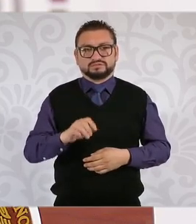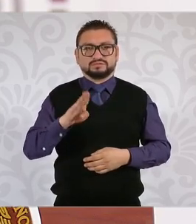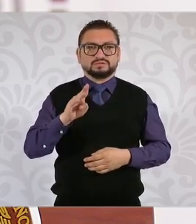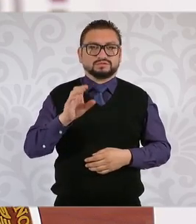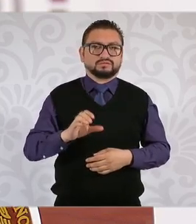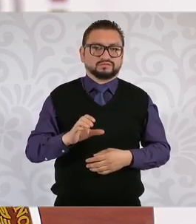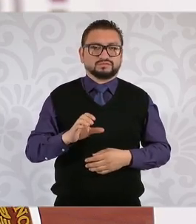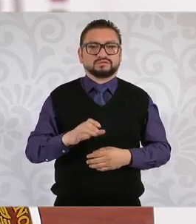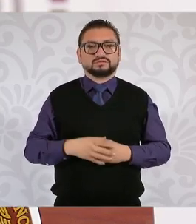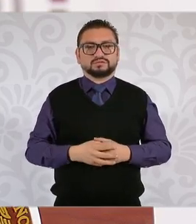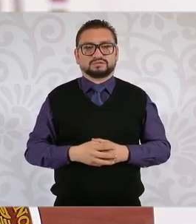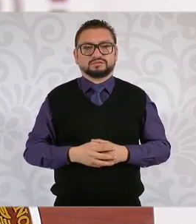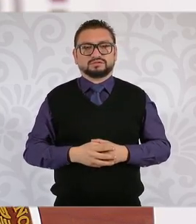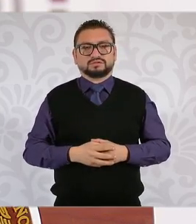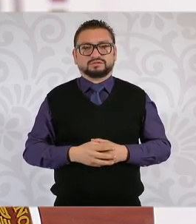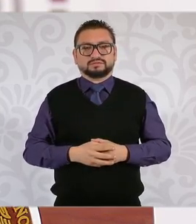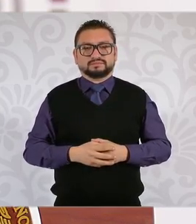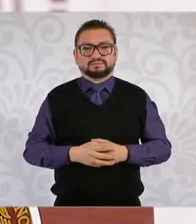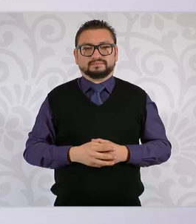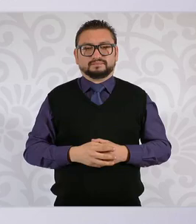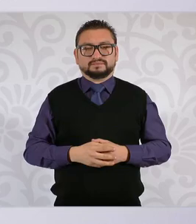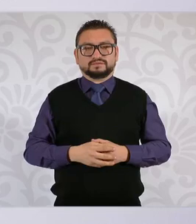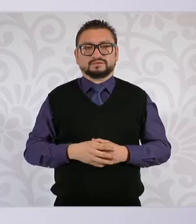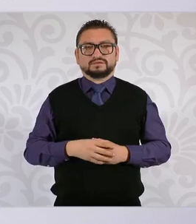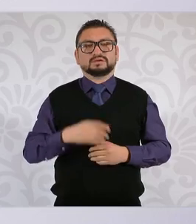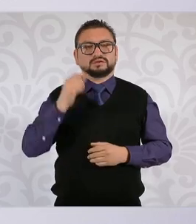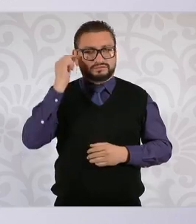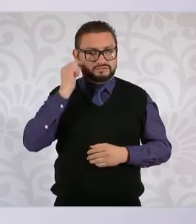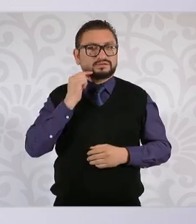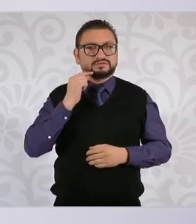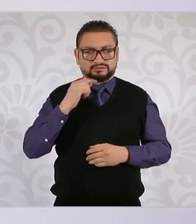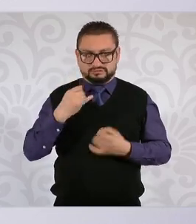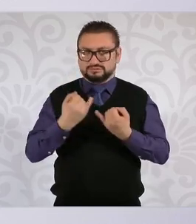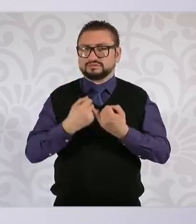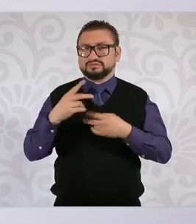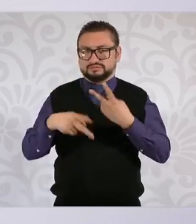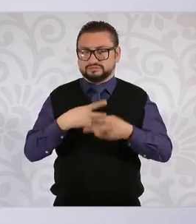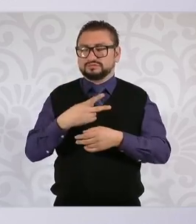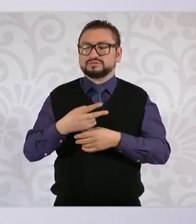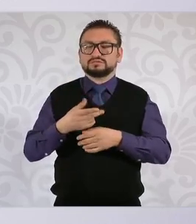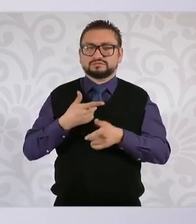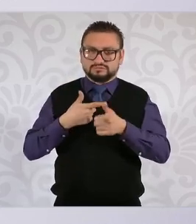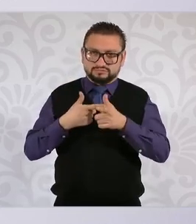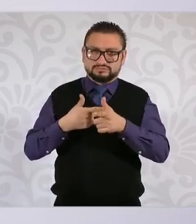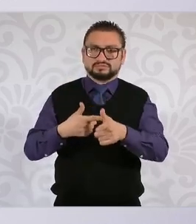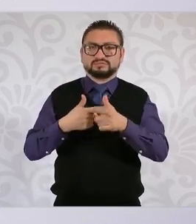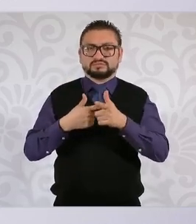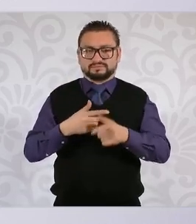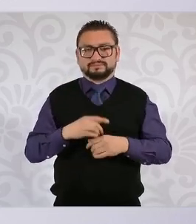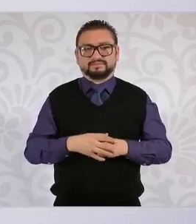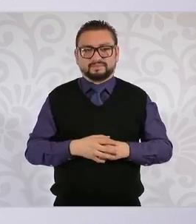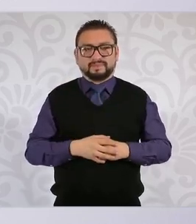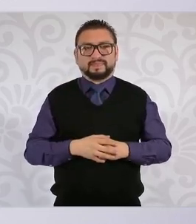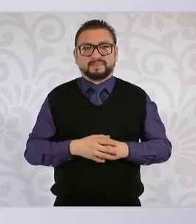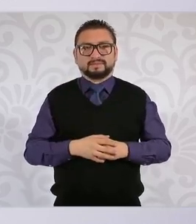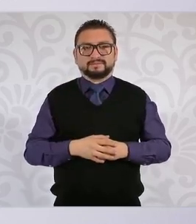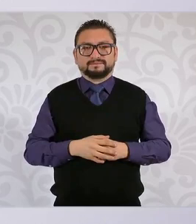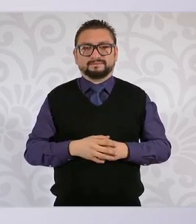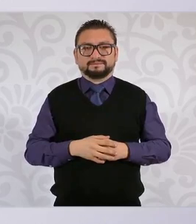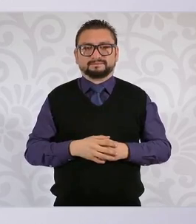California y Guerrero vamos a darle seguimiento a Guerrero y además